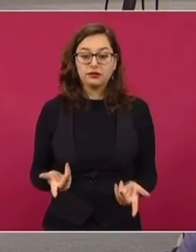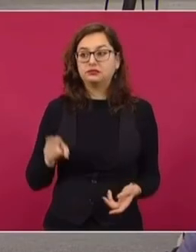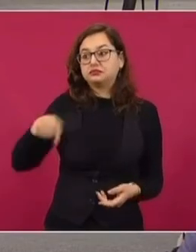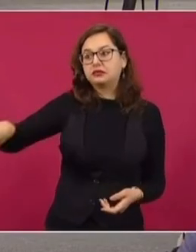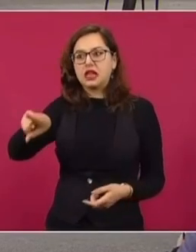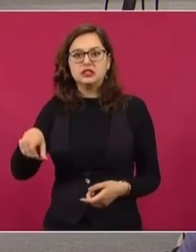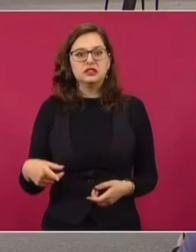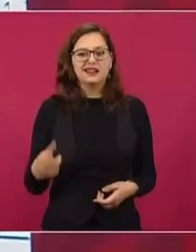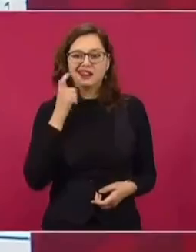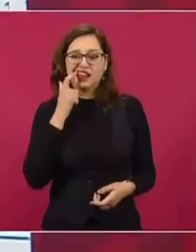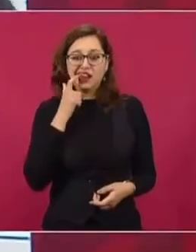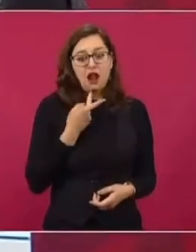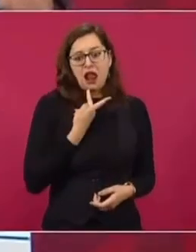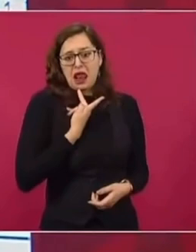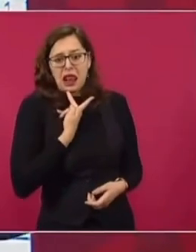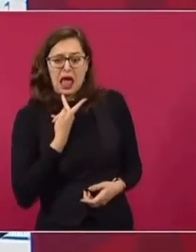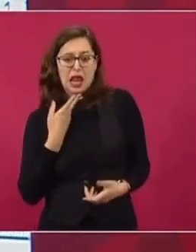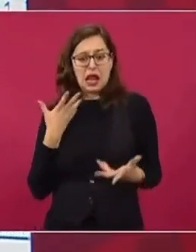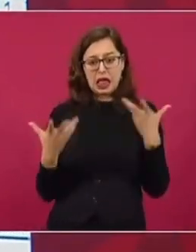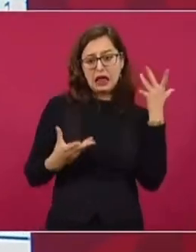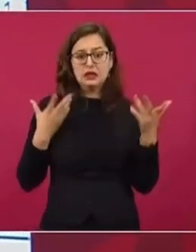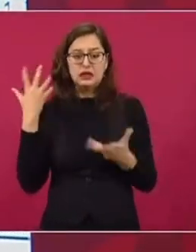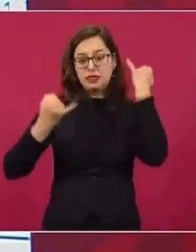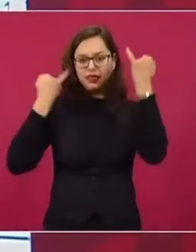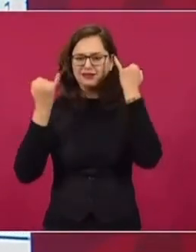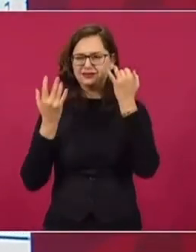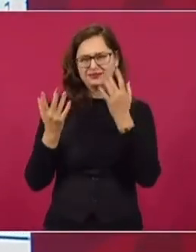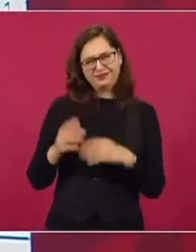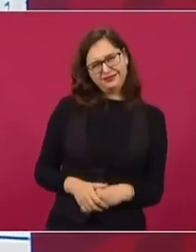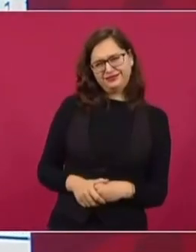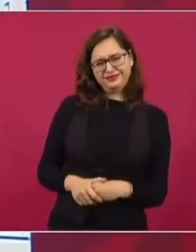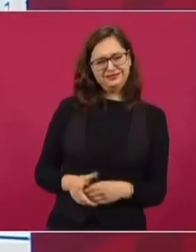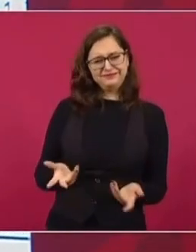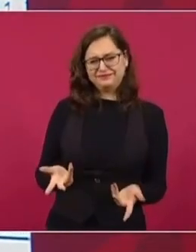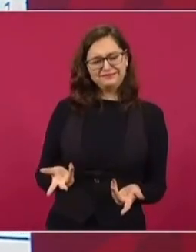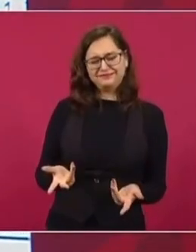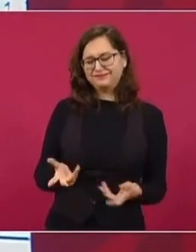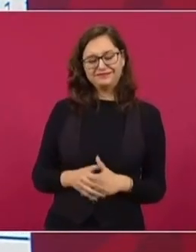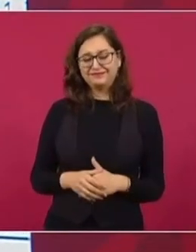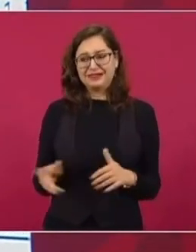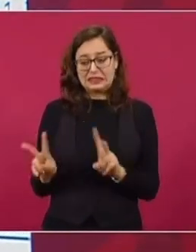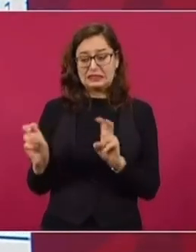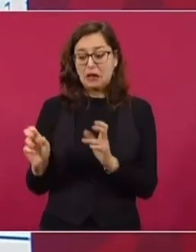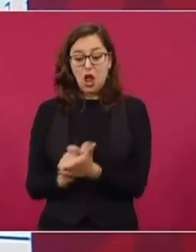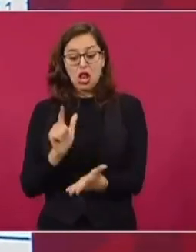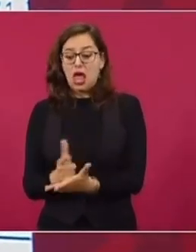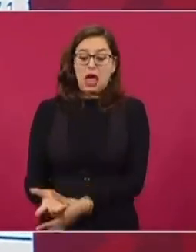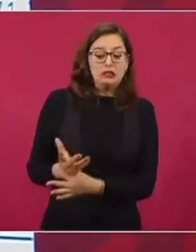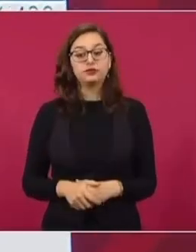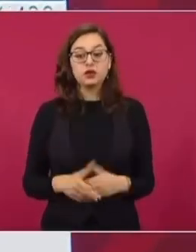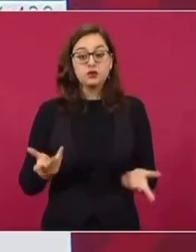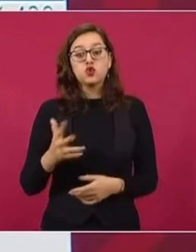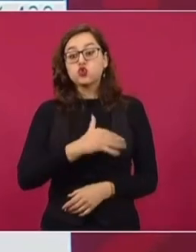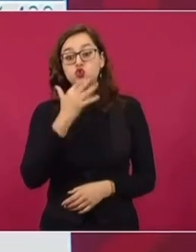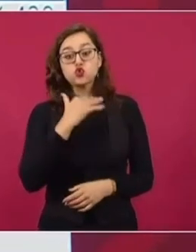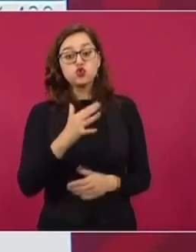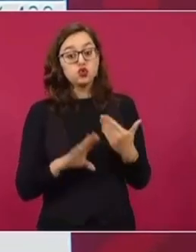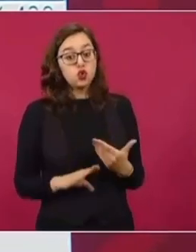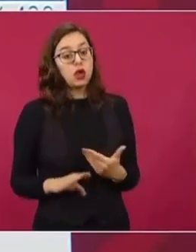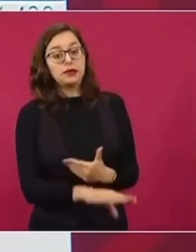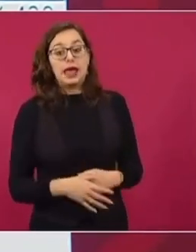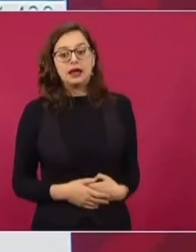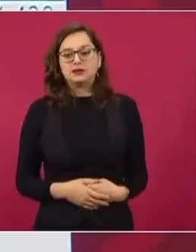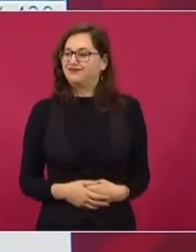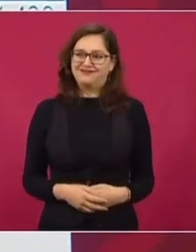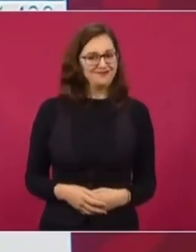Argumentos leguleyos de que no se puede, no es un asunto solo legal, es un asunto moral. El que se atreve a